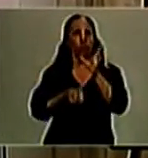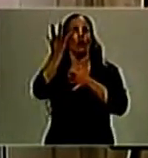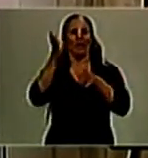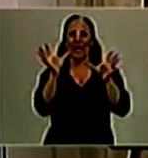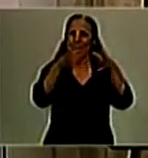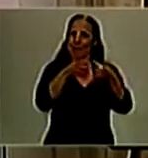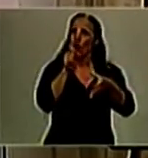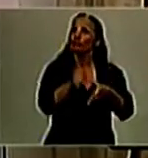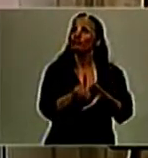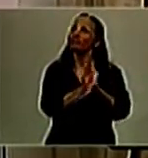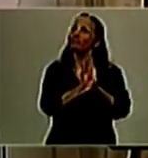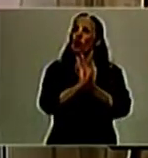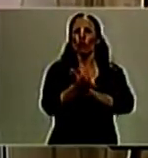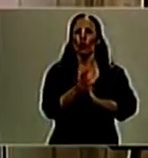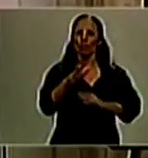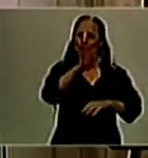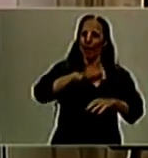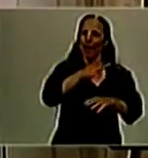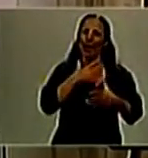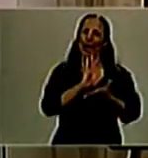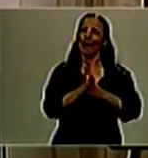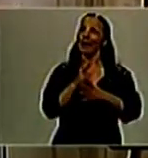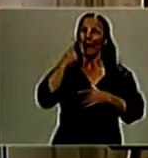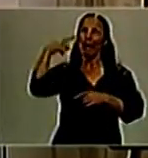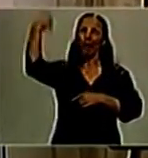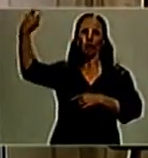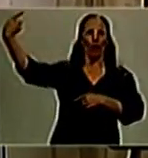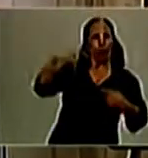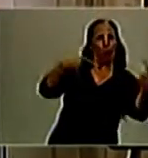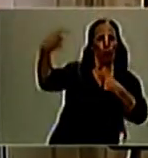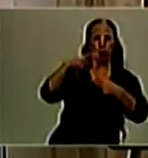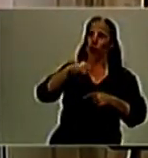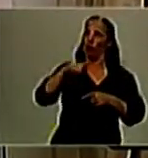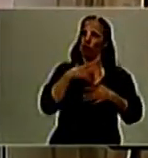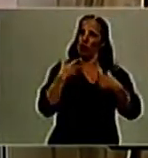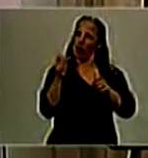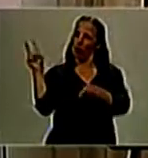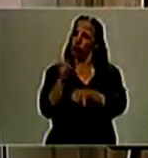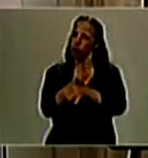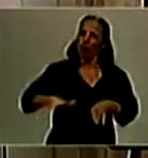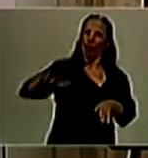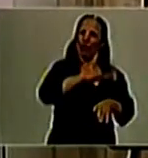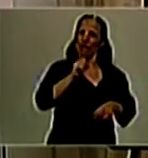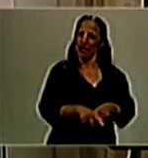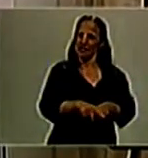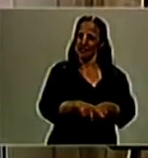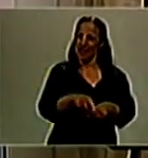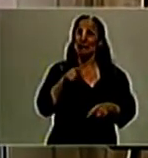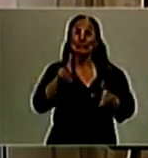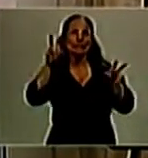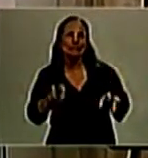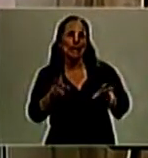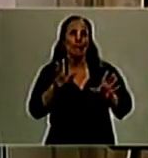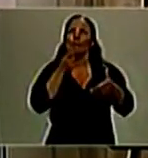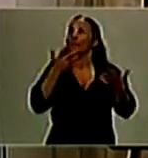casi de defensa frente a ataques externos o frente a flagelos de la complejidad por su globalización de la